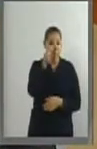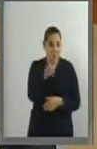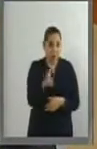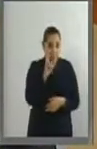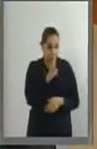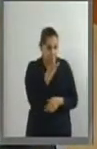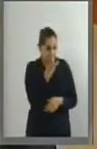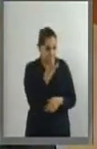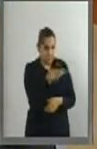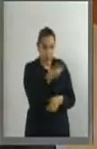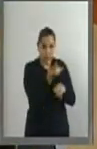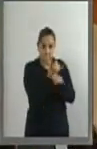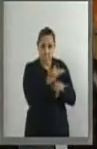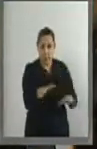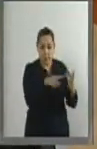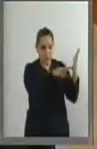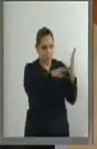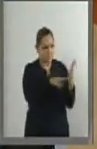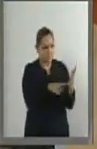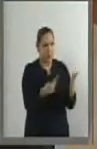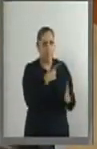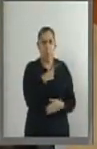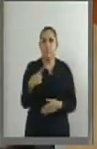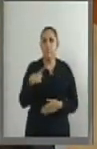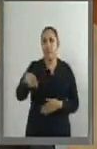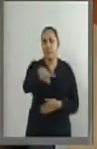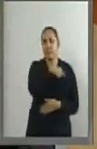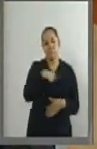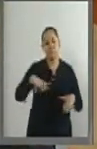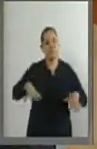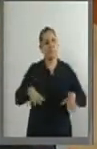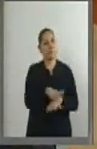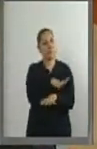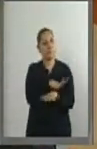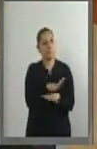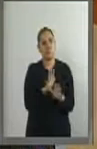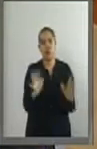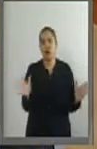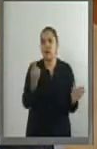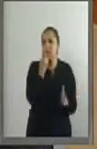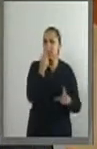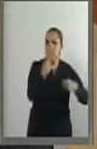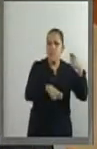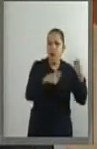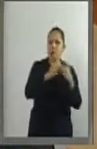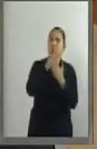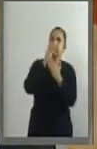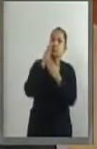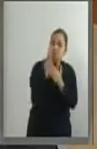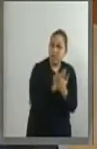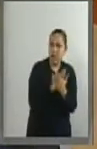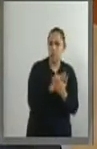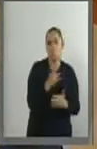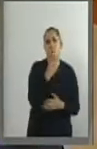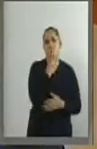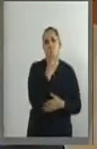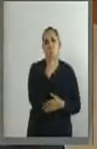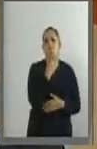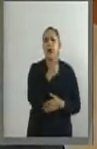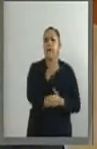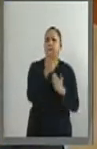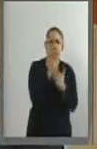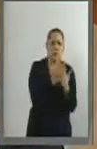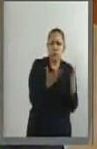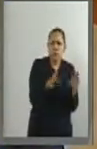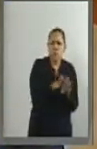y tiene que ver con la reducción del uso de plásticos, pero para ser sustituidos por bolsas